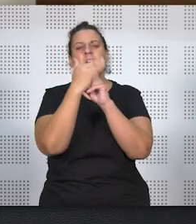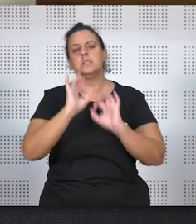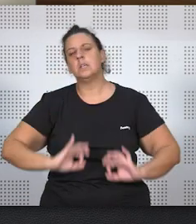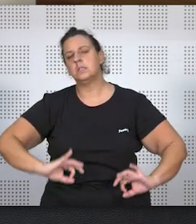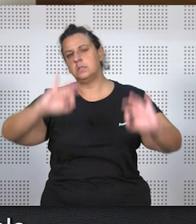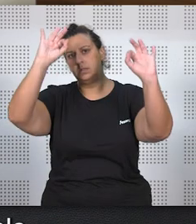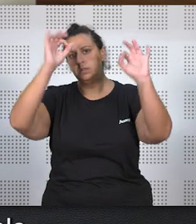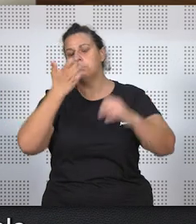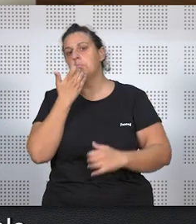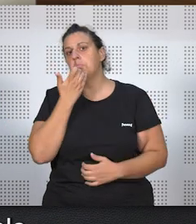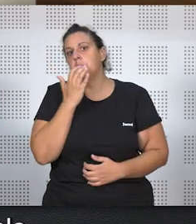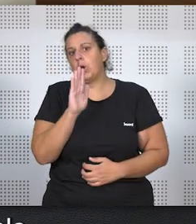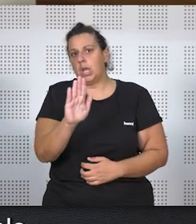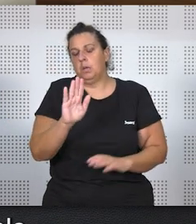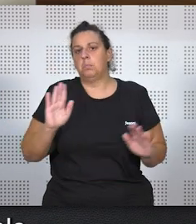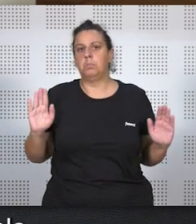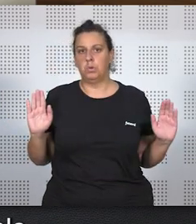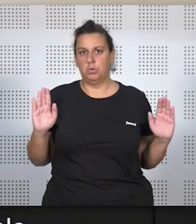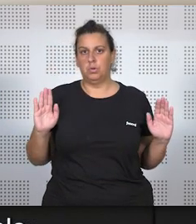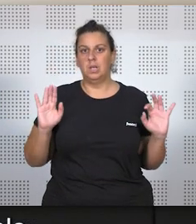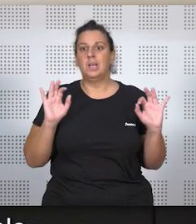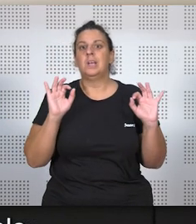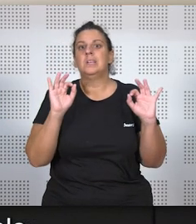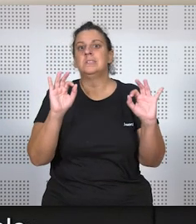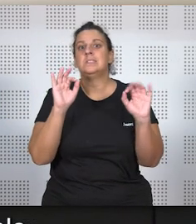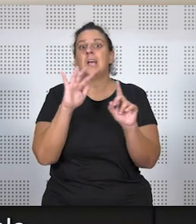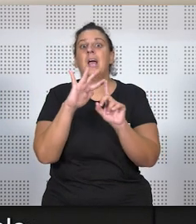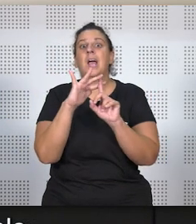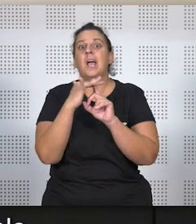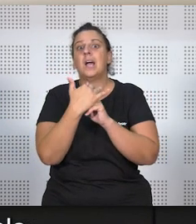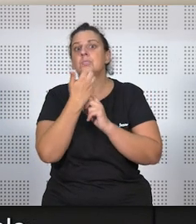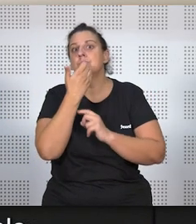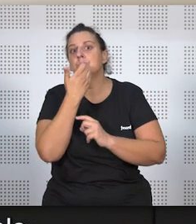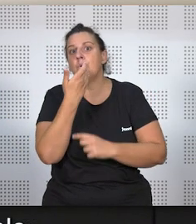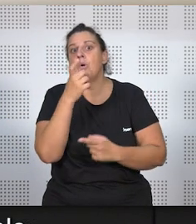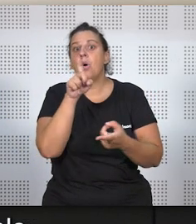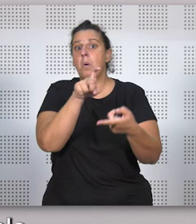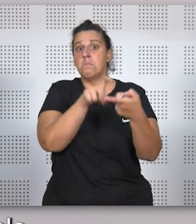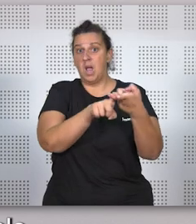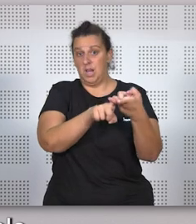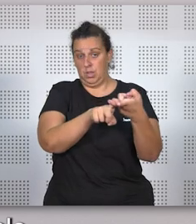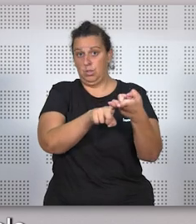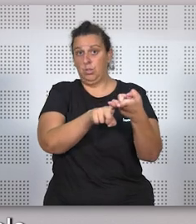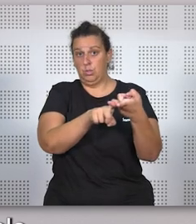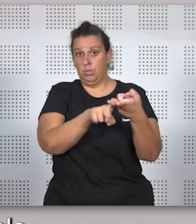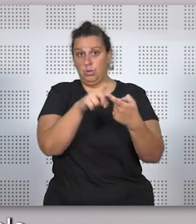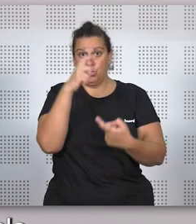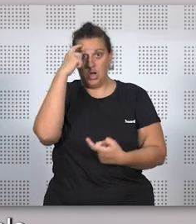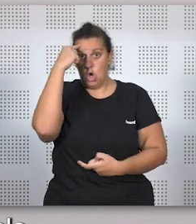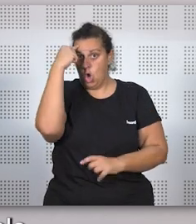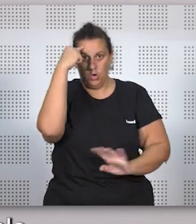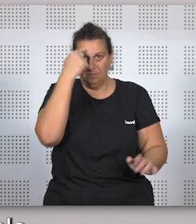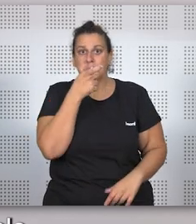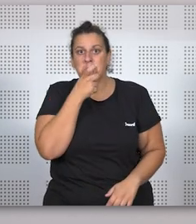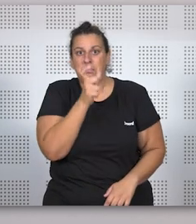muy, muy excepcionales, como por ejemplo, respecto de, en el caso de, por ejemplo, que su marido, su cónyuge, se